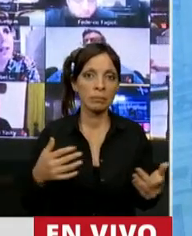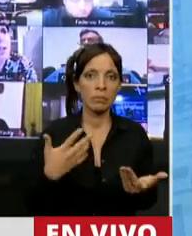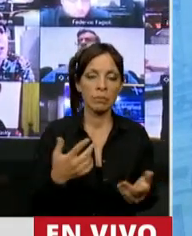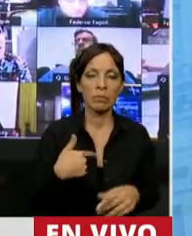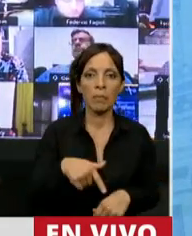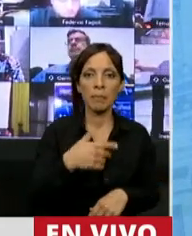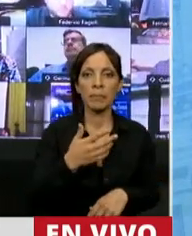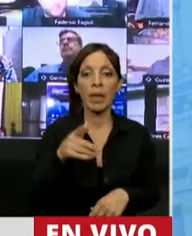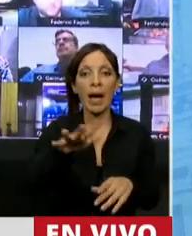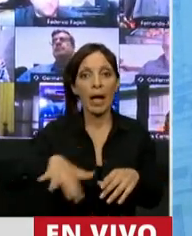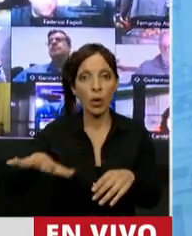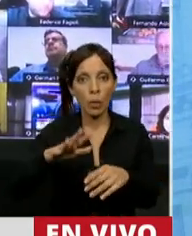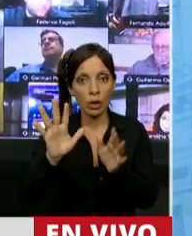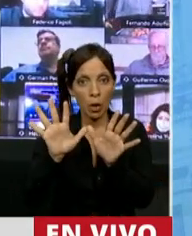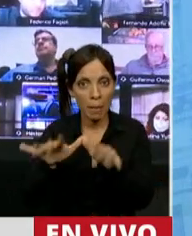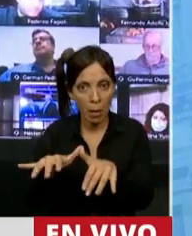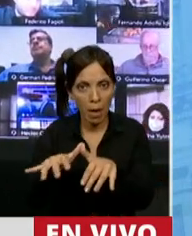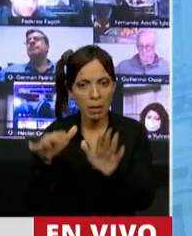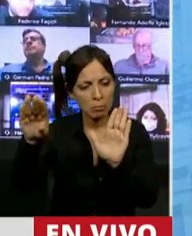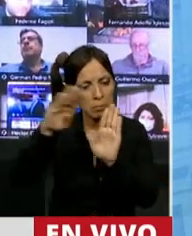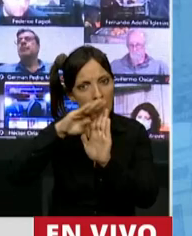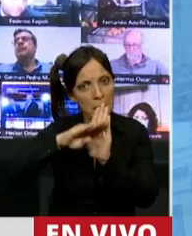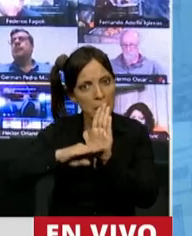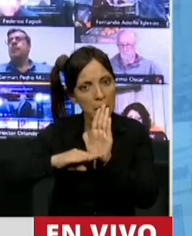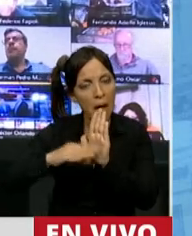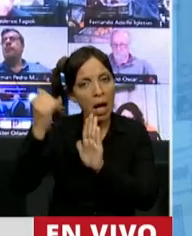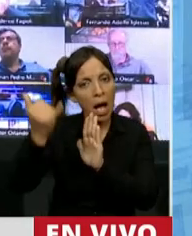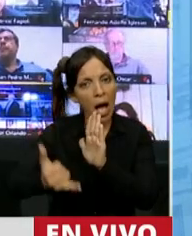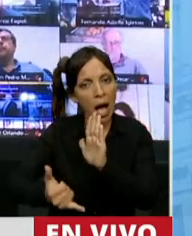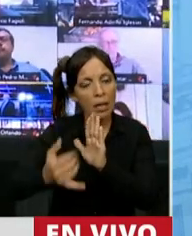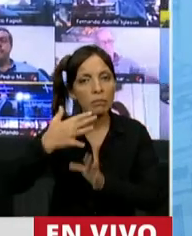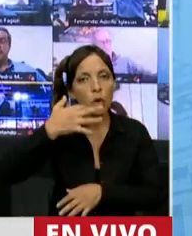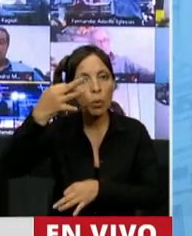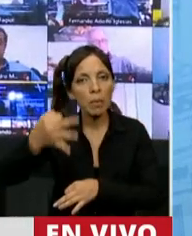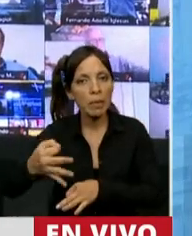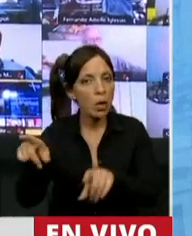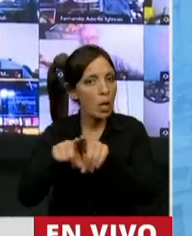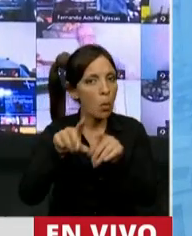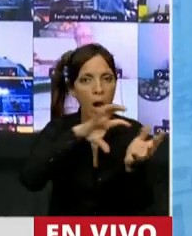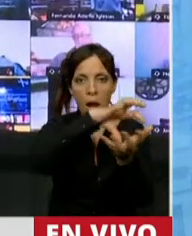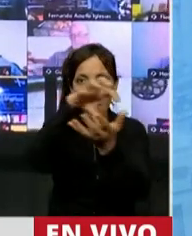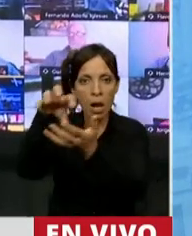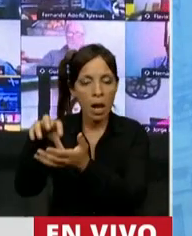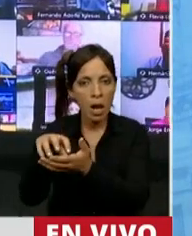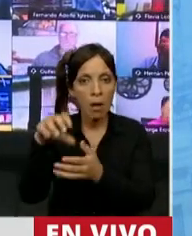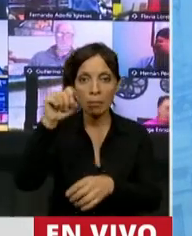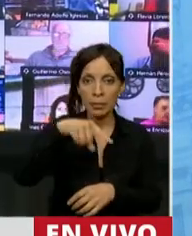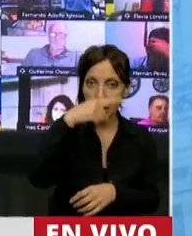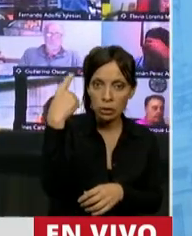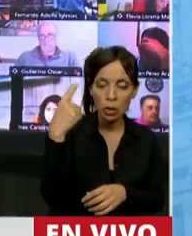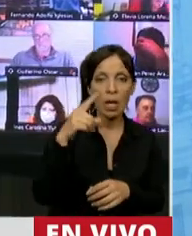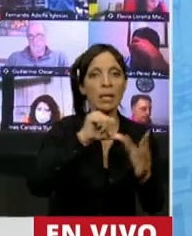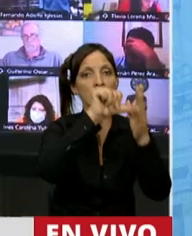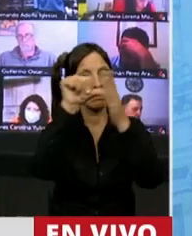el aeropuerto El Palomar cumple con todos los requisitos de los organismos nacionales e internacionales para poder